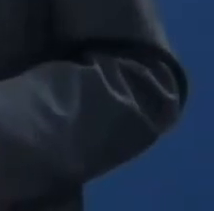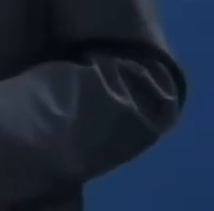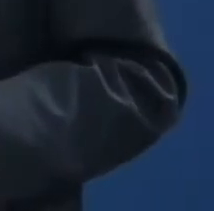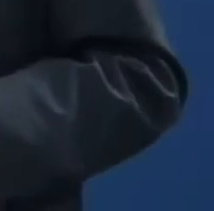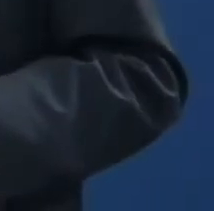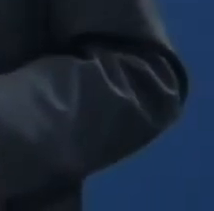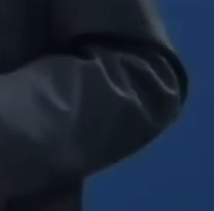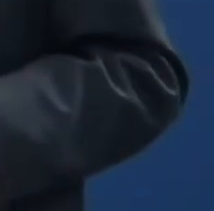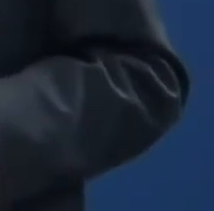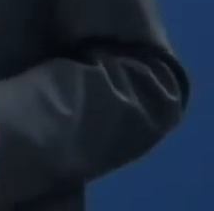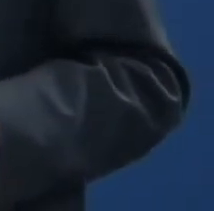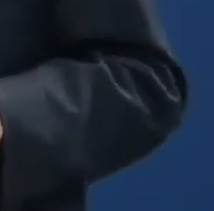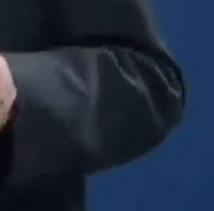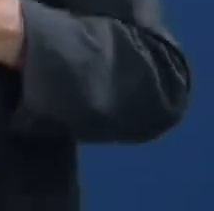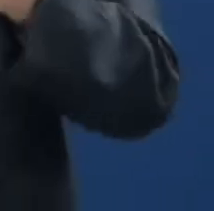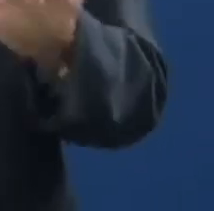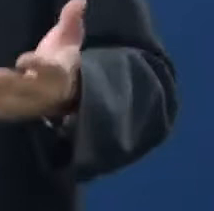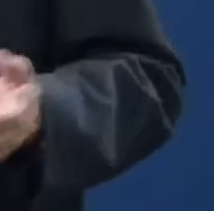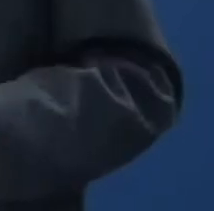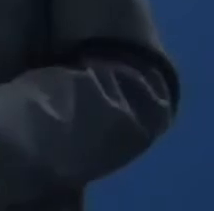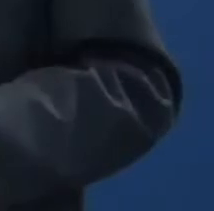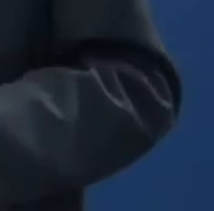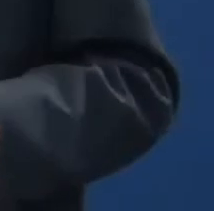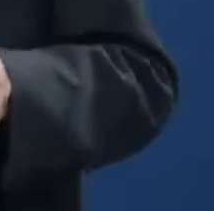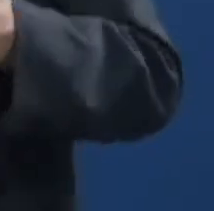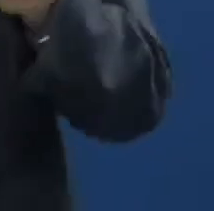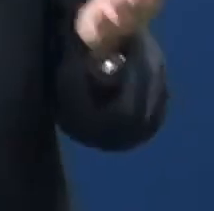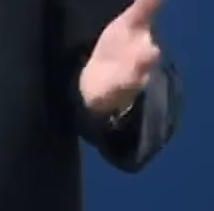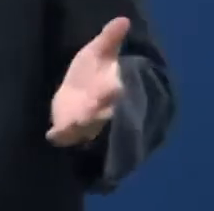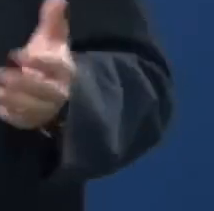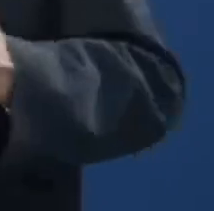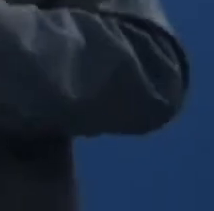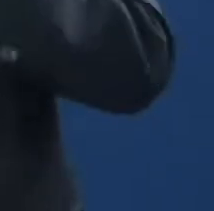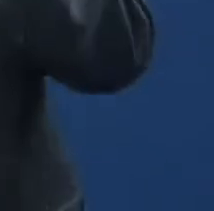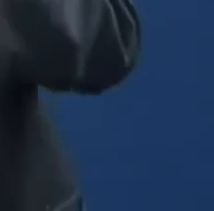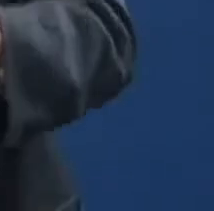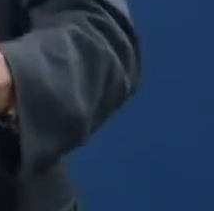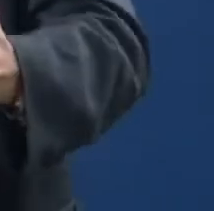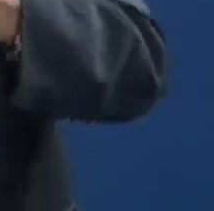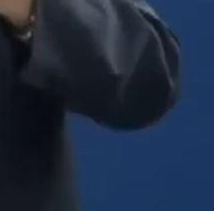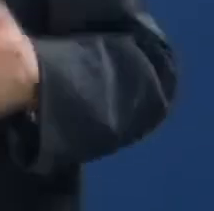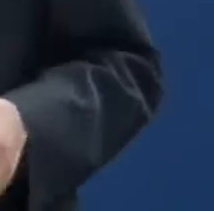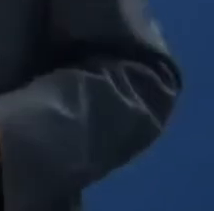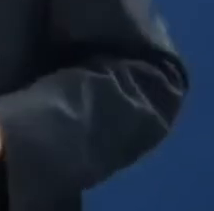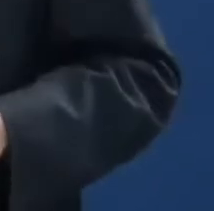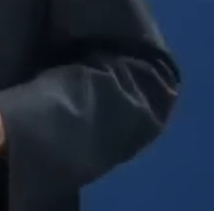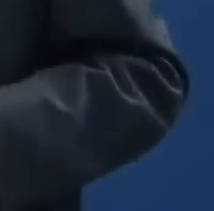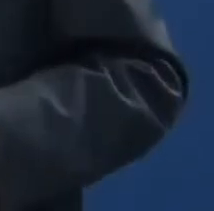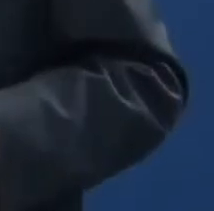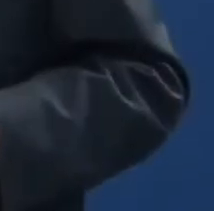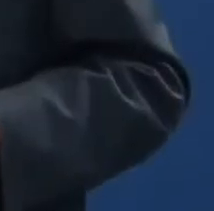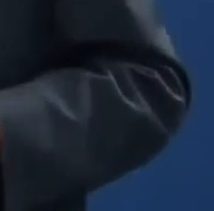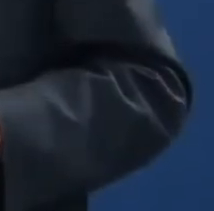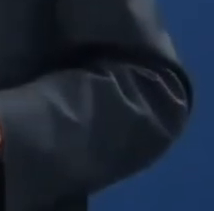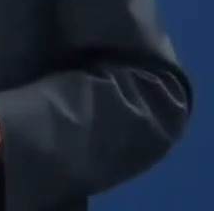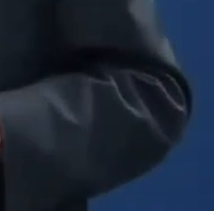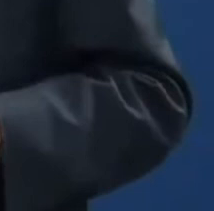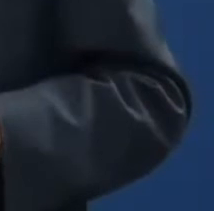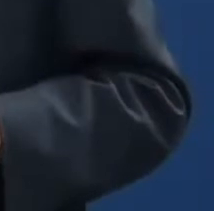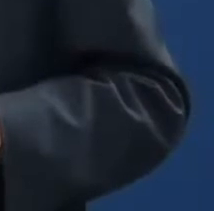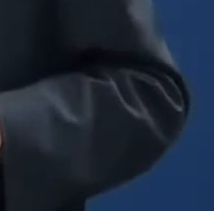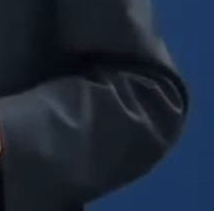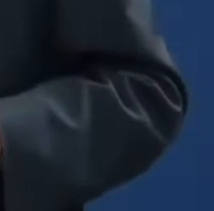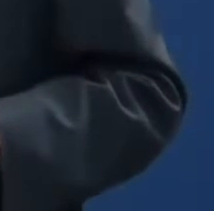conversatorio que nos compartieron con todas sus ideas, con toda la aproximación desde el emprendimiento también hacia esta